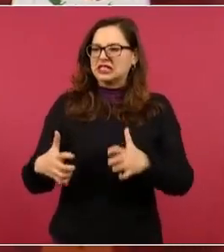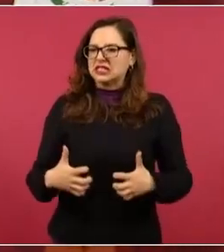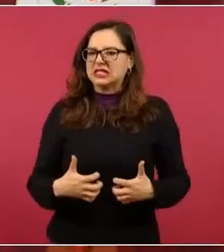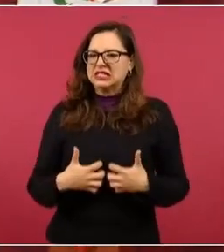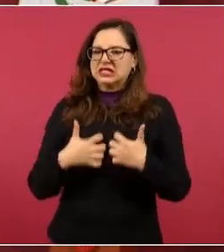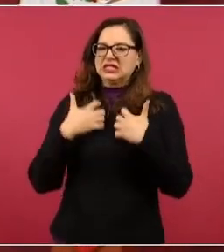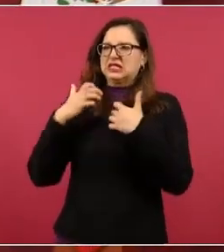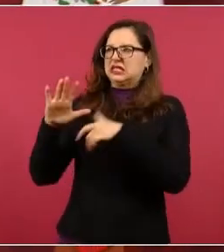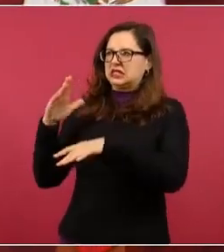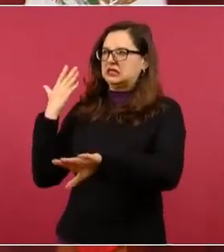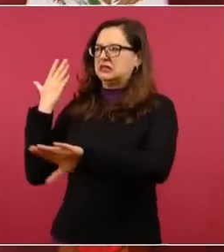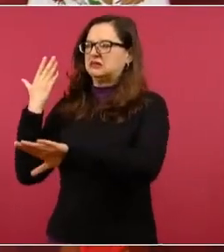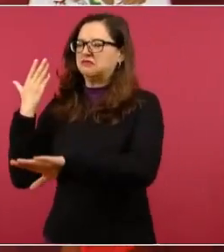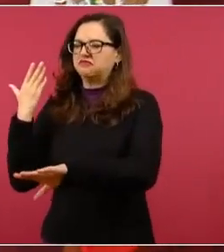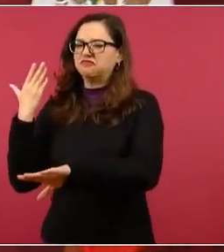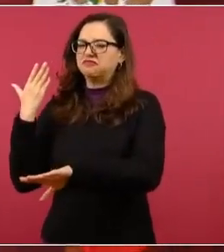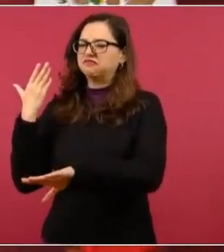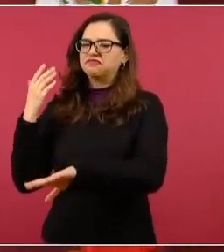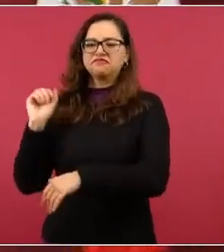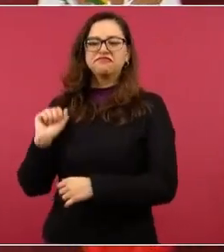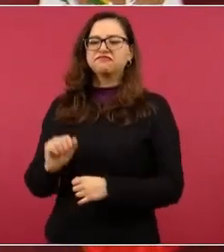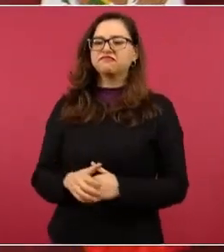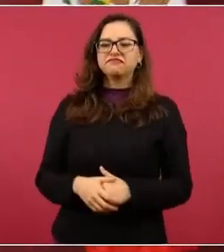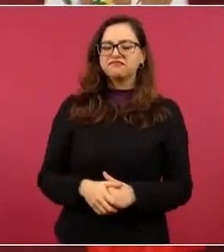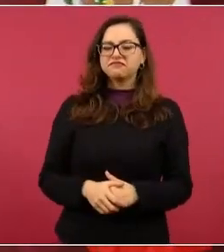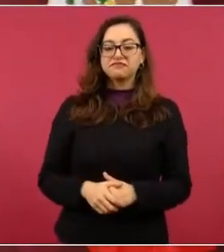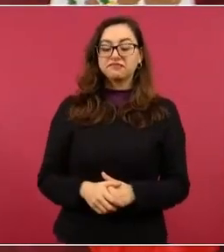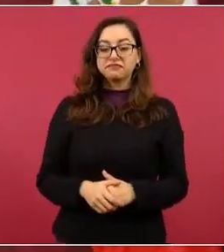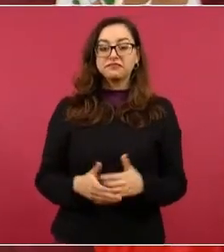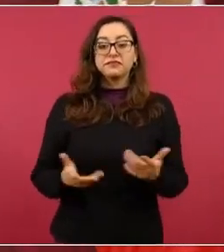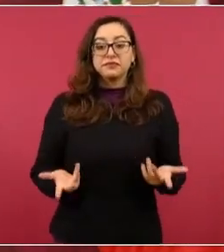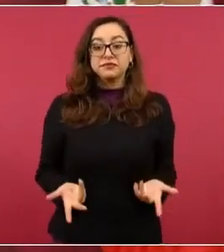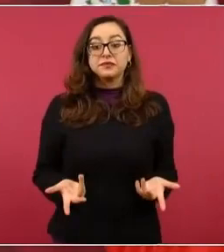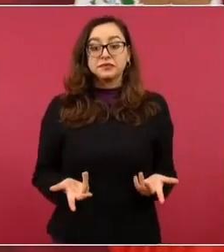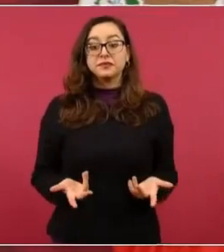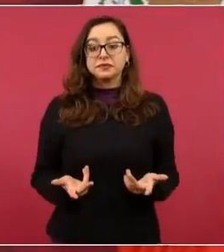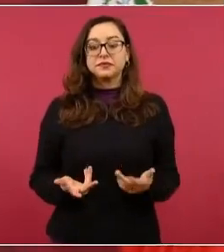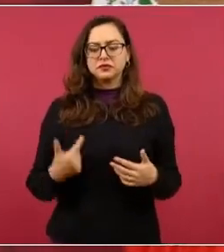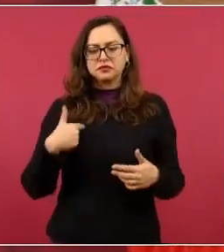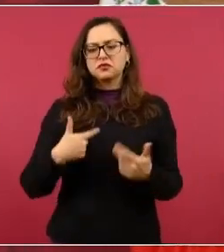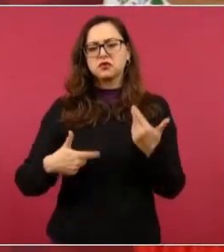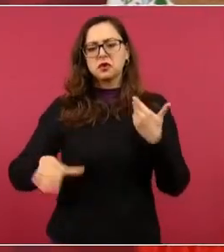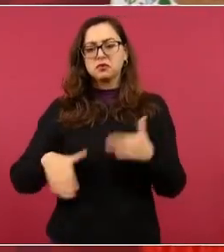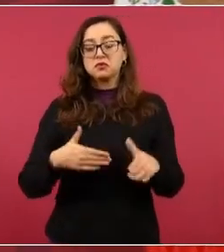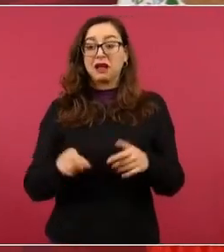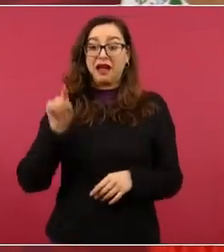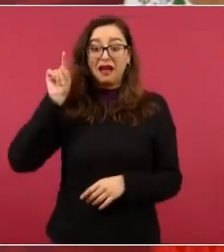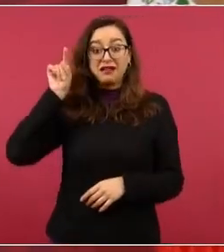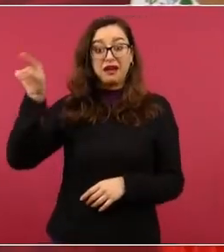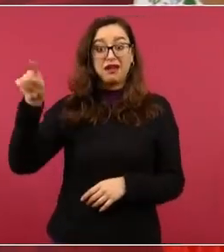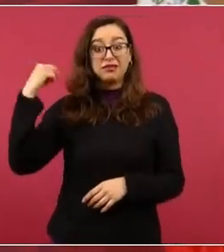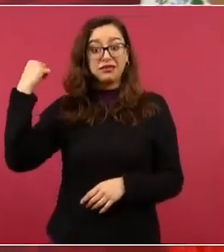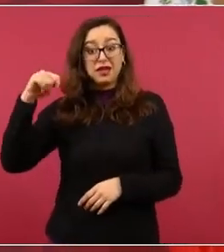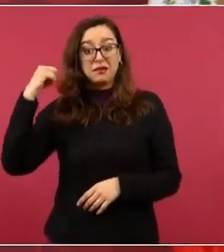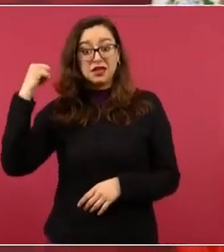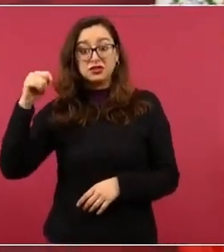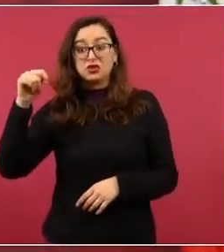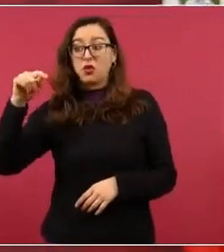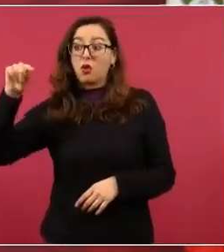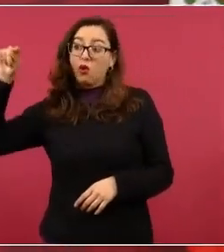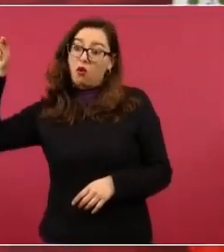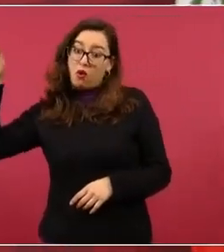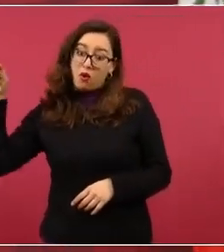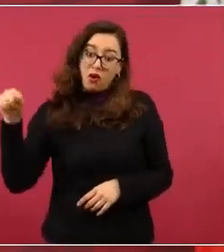Me acuerdo que empezó a llover y veníamos caminando, y los primeros días